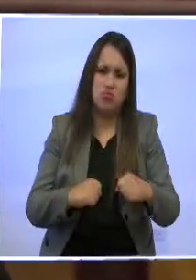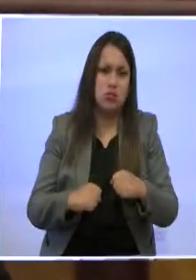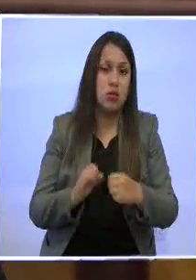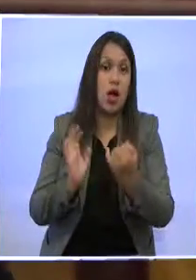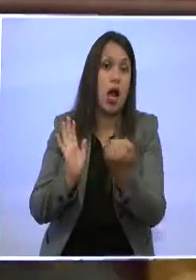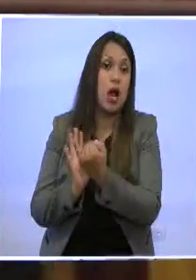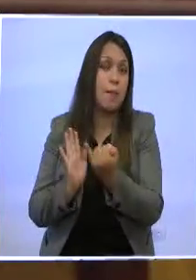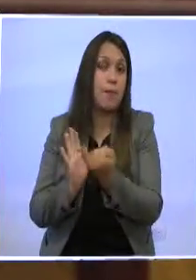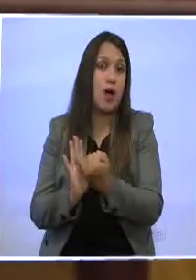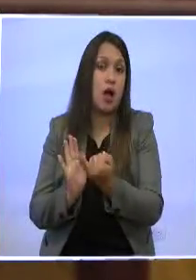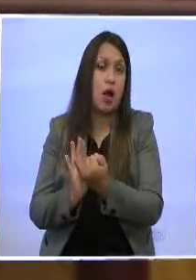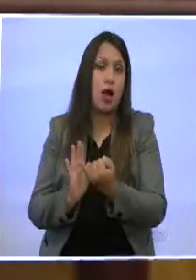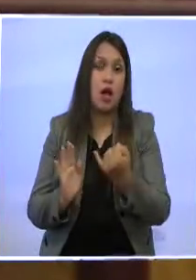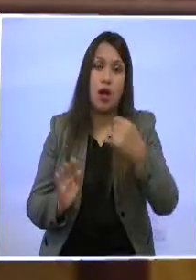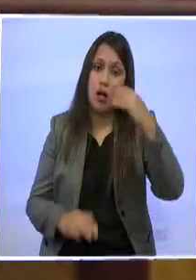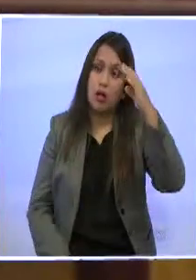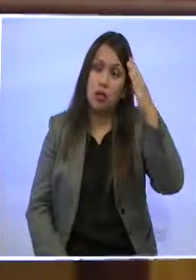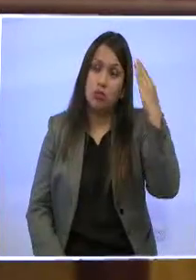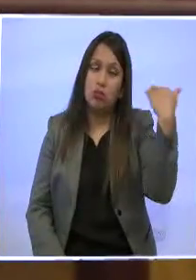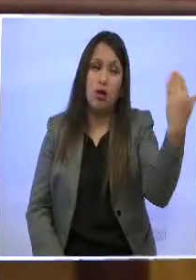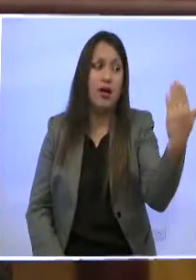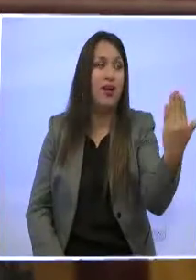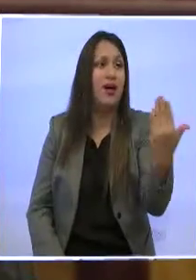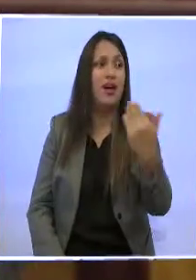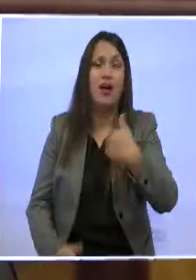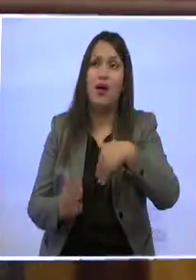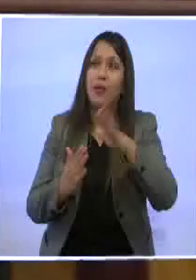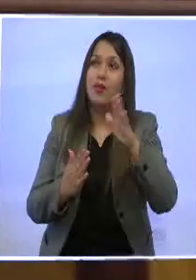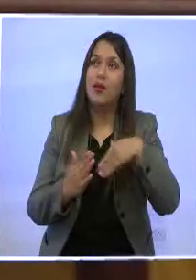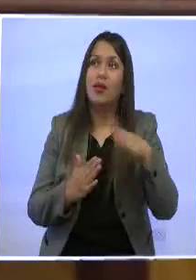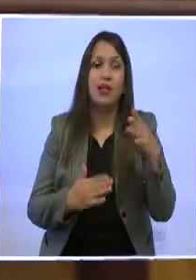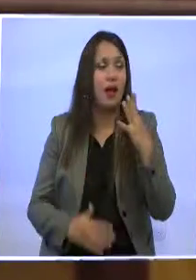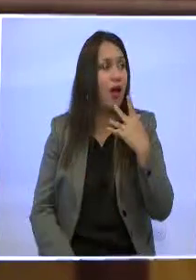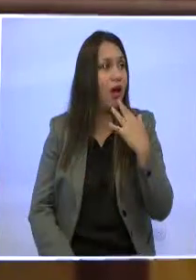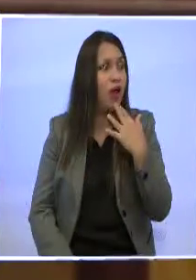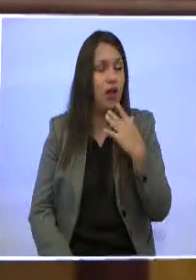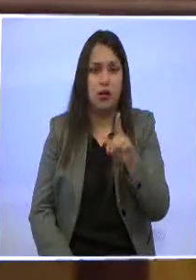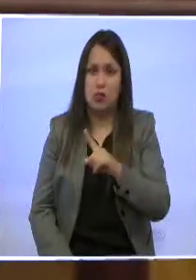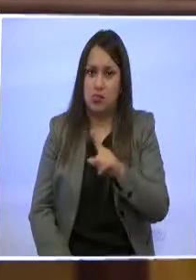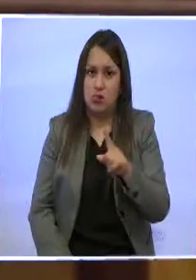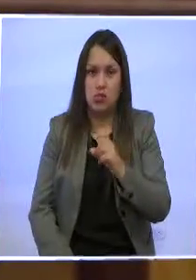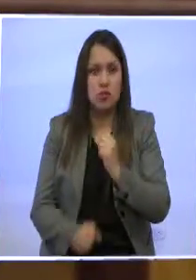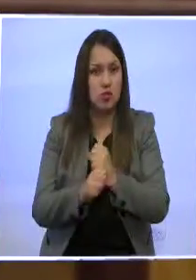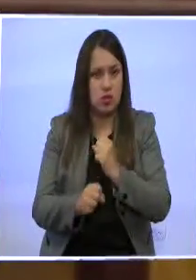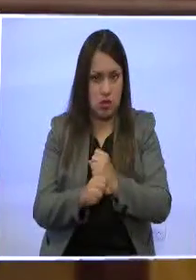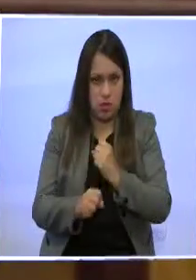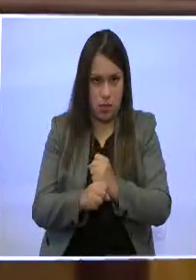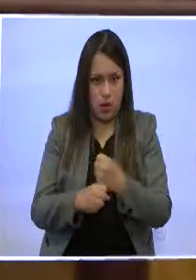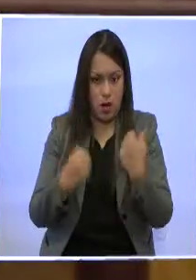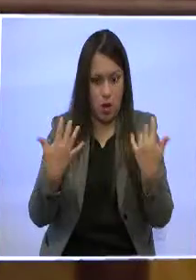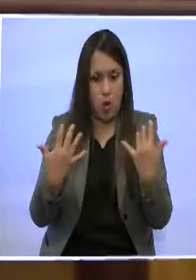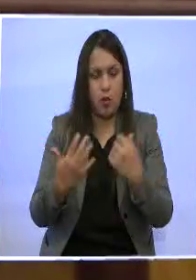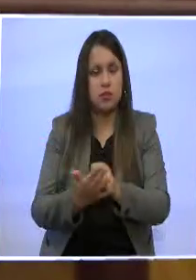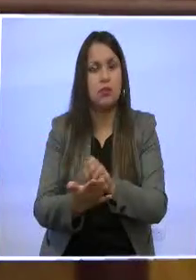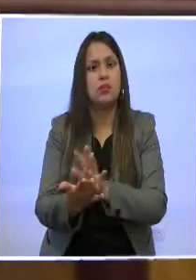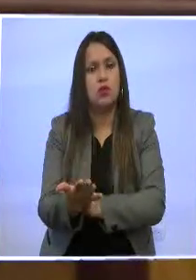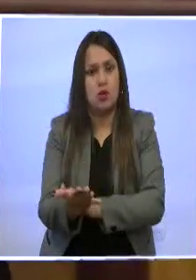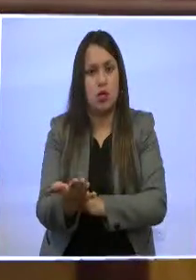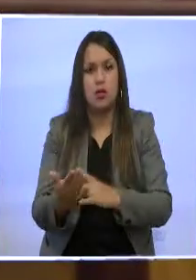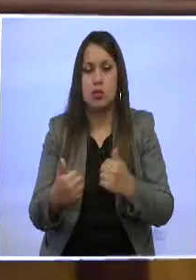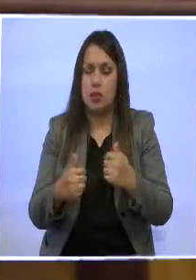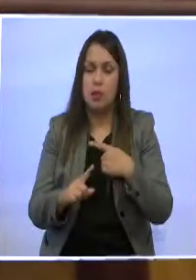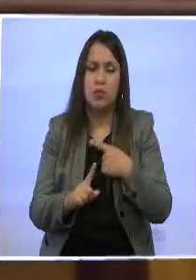de un candidato, no con pintar la ciudad de colores, sino realmente de trabajar en obras y proyectos que